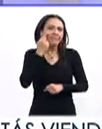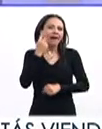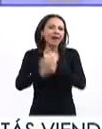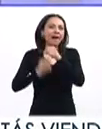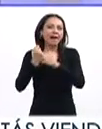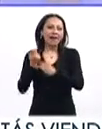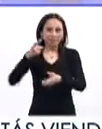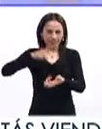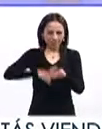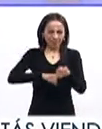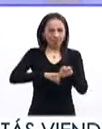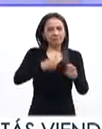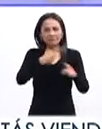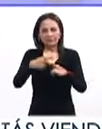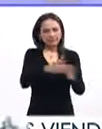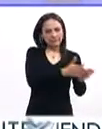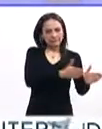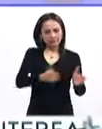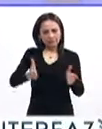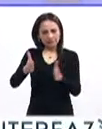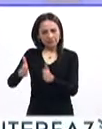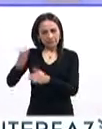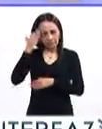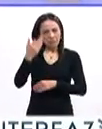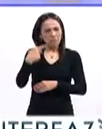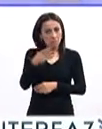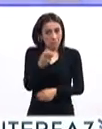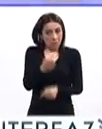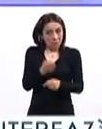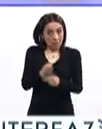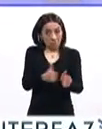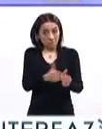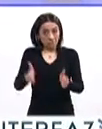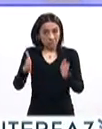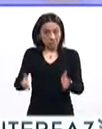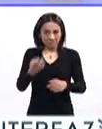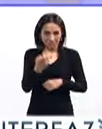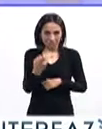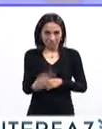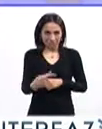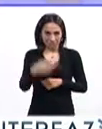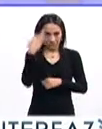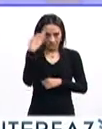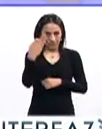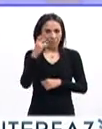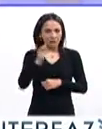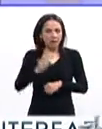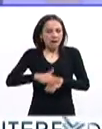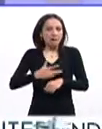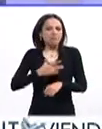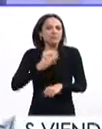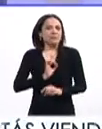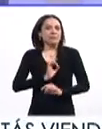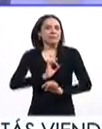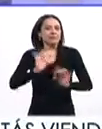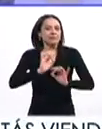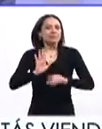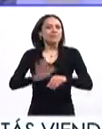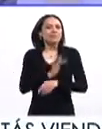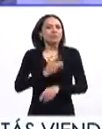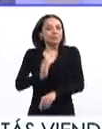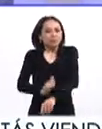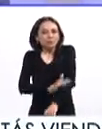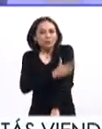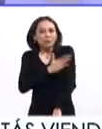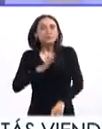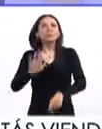pero pues esta, yo creo que esta época, pues estamos más sensibles a la parte emocional por todo lo que se conviva